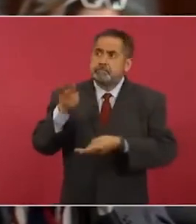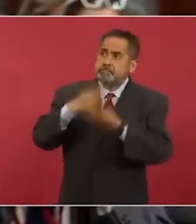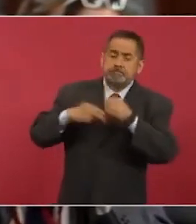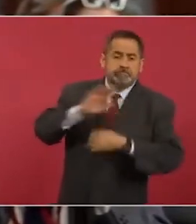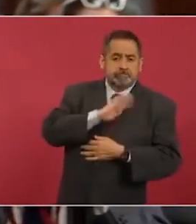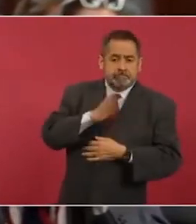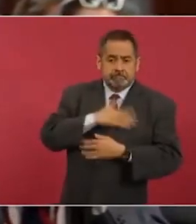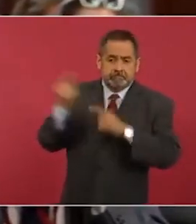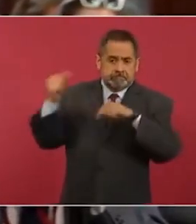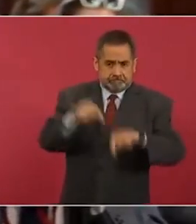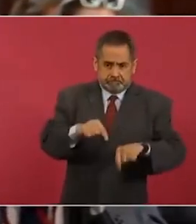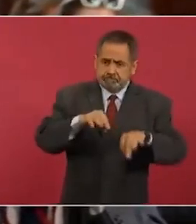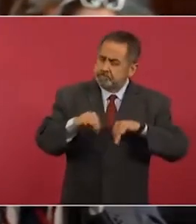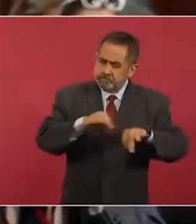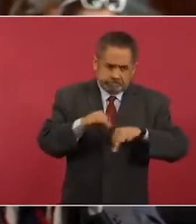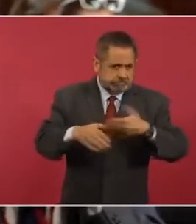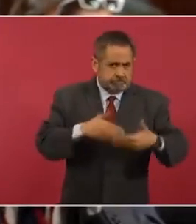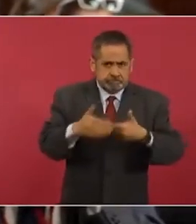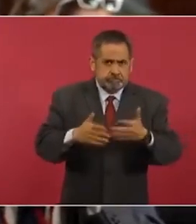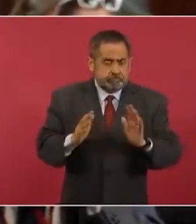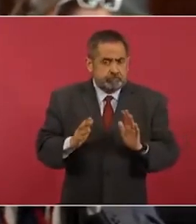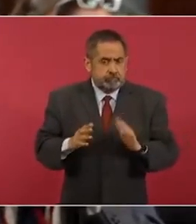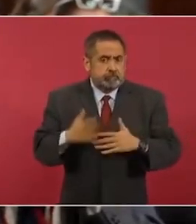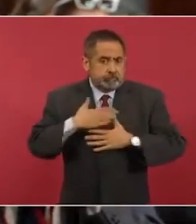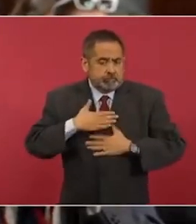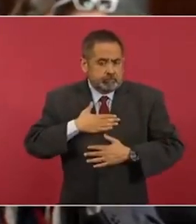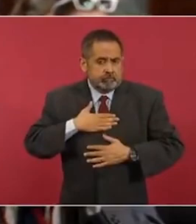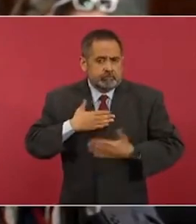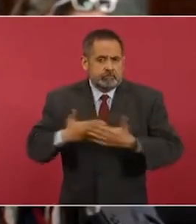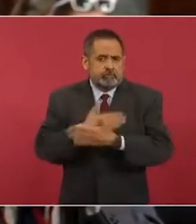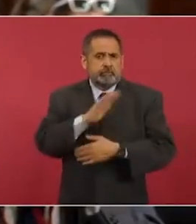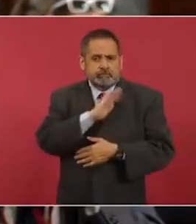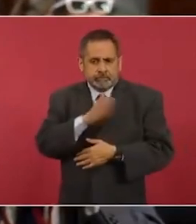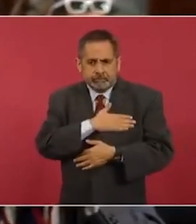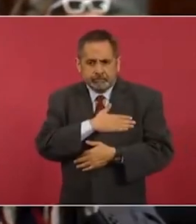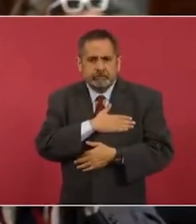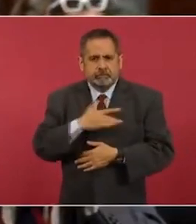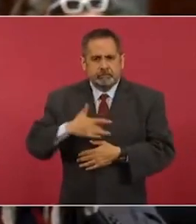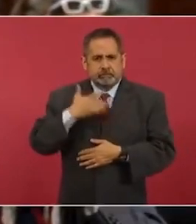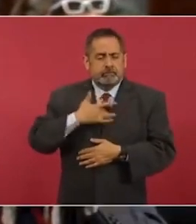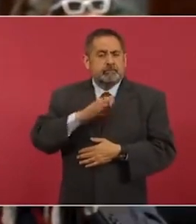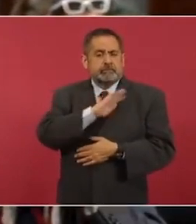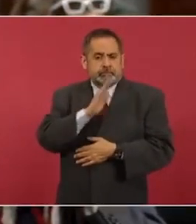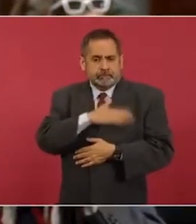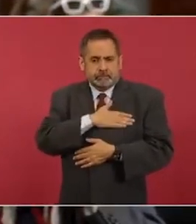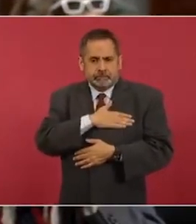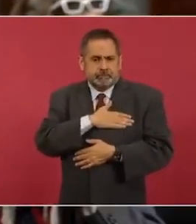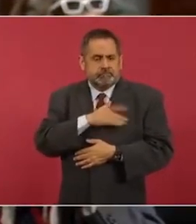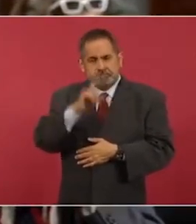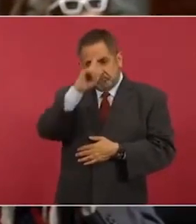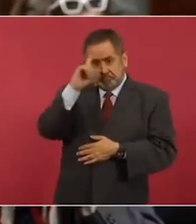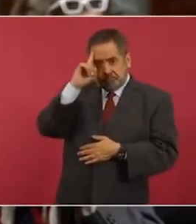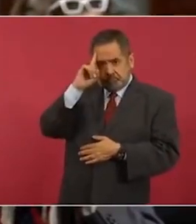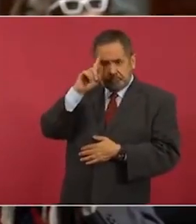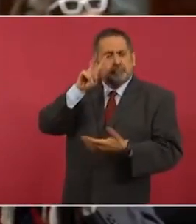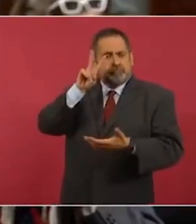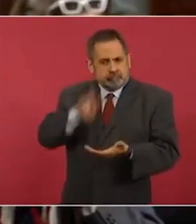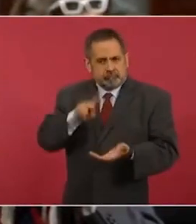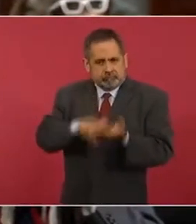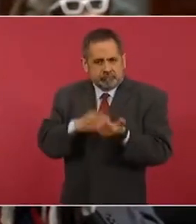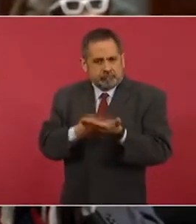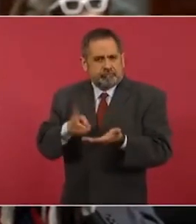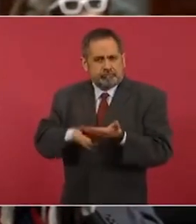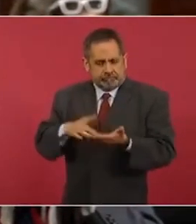a trabajar. Yo soy español, yo me siento muy español, yo me siento muy madrileño y me siento muy mexicano.